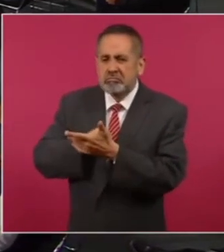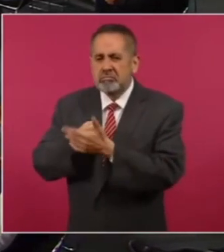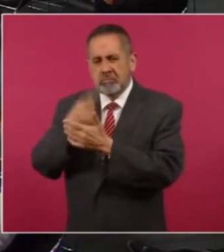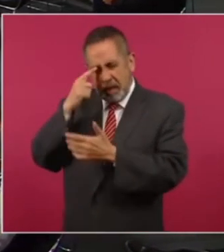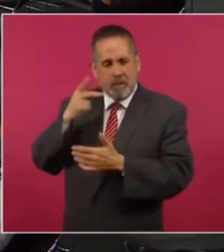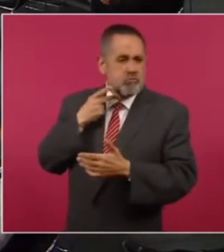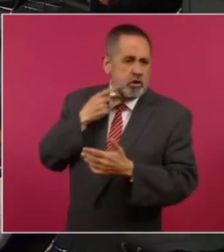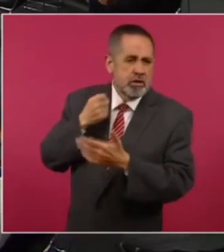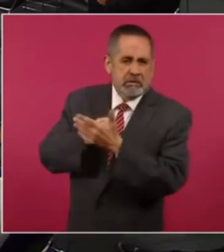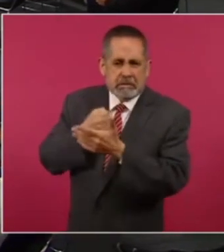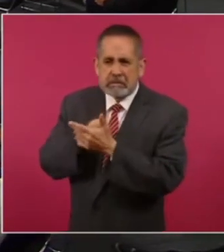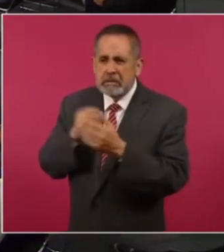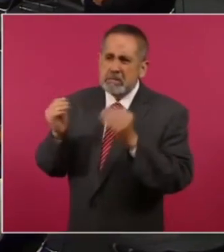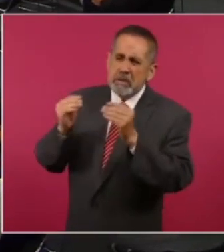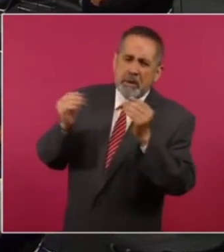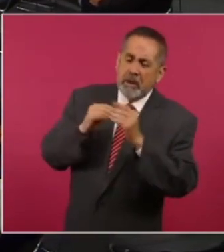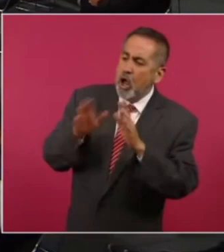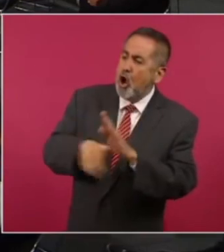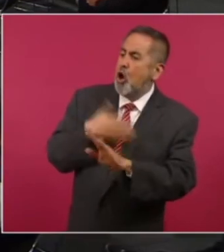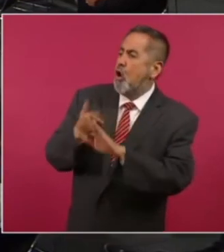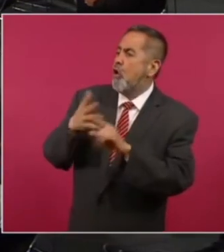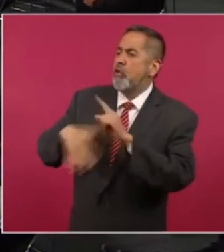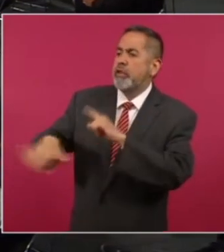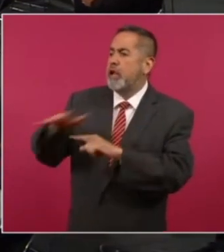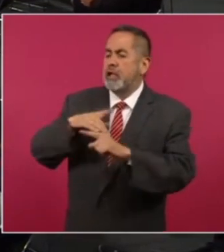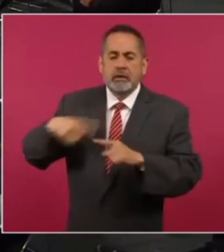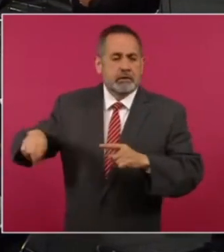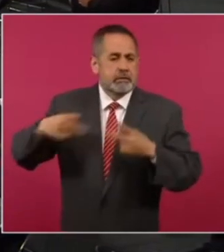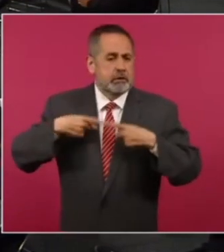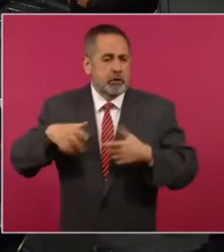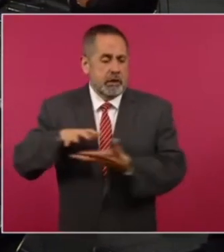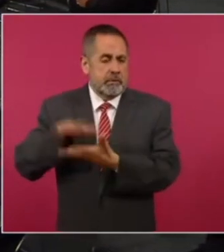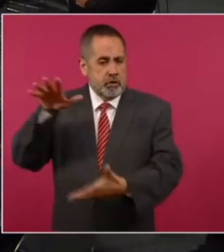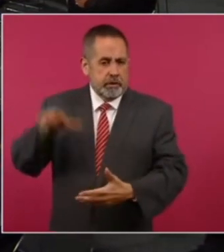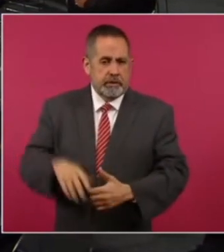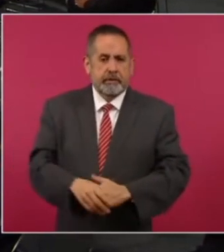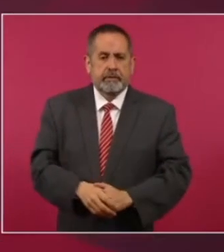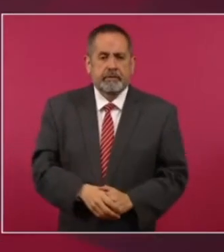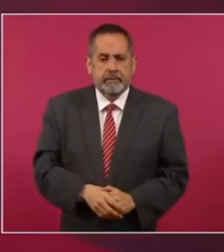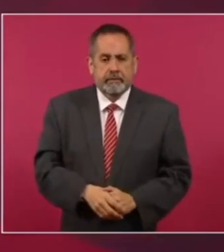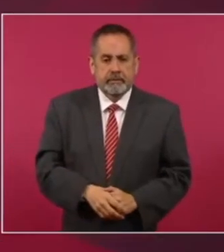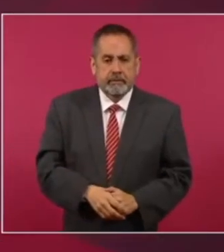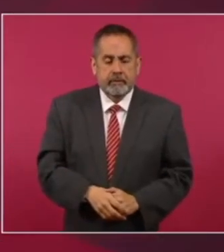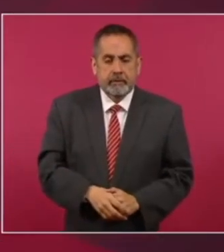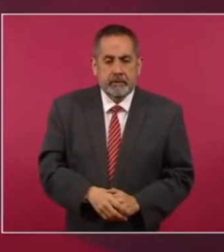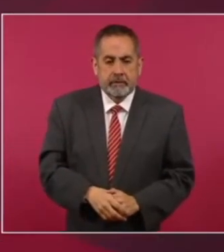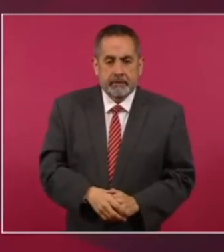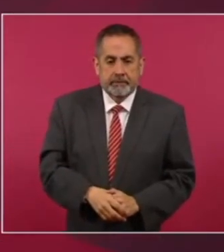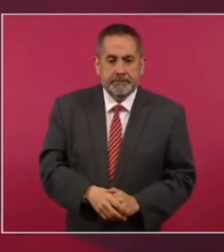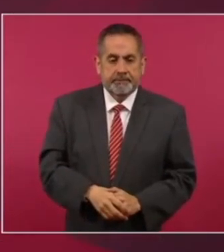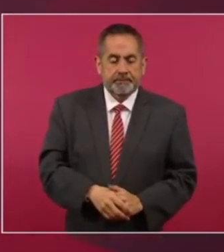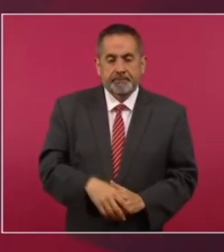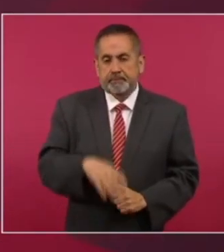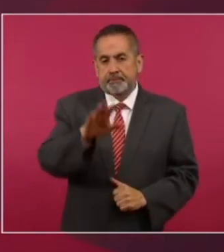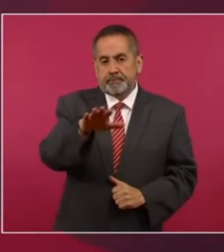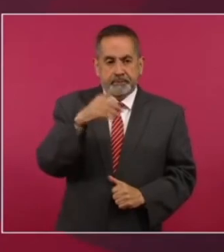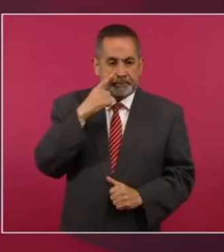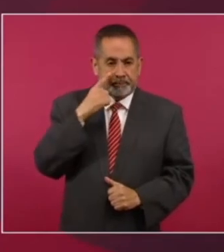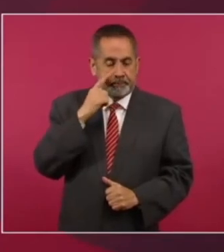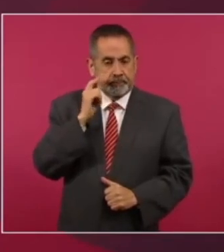políticos muchas veces en contra de las mayores son asuntos que corresponden